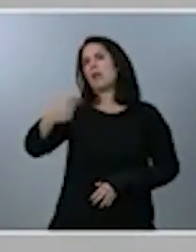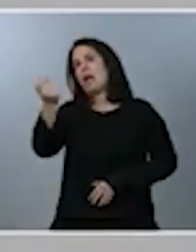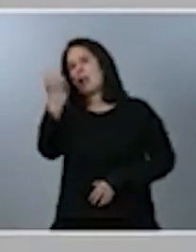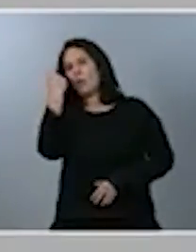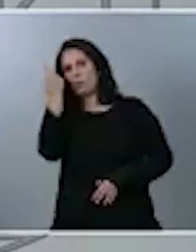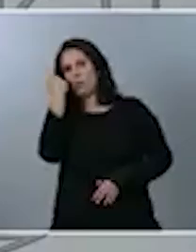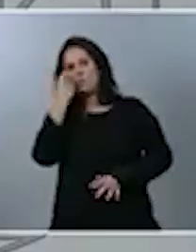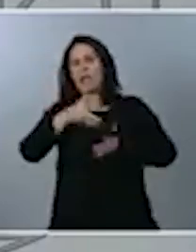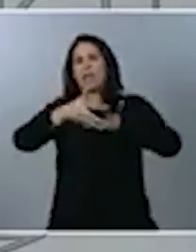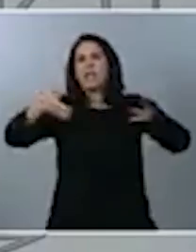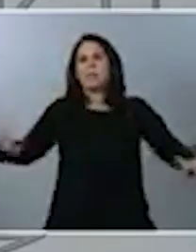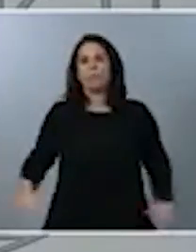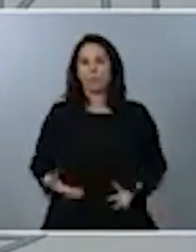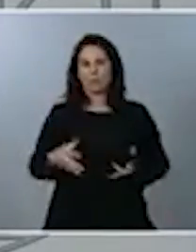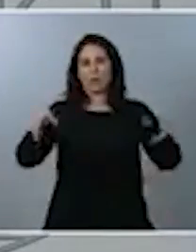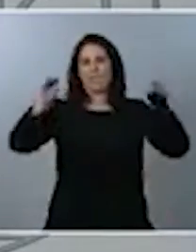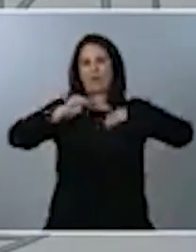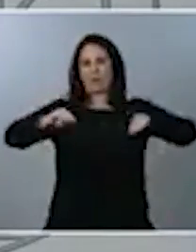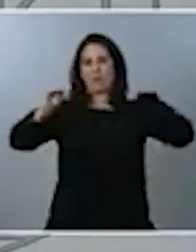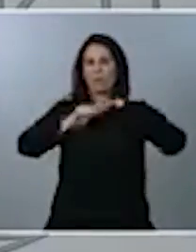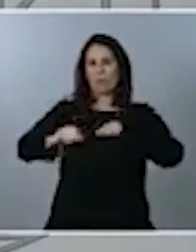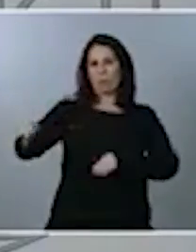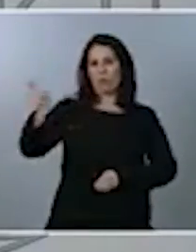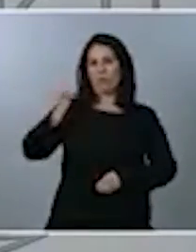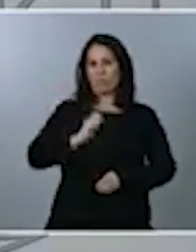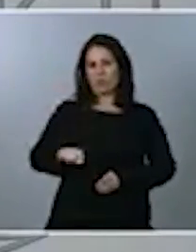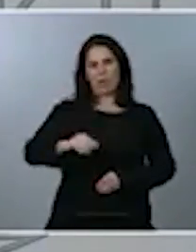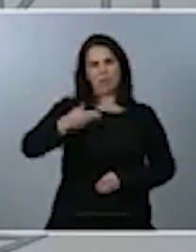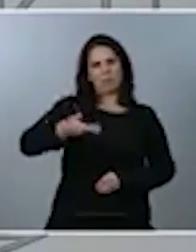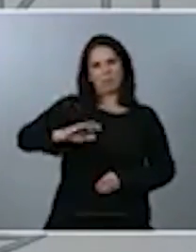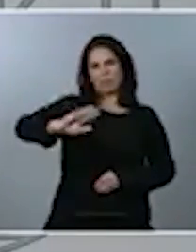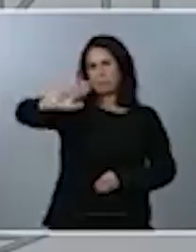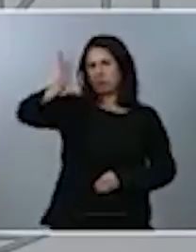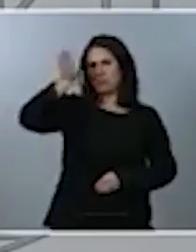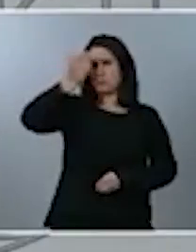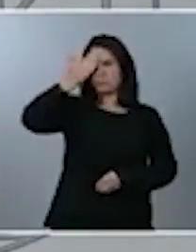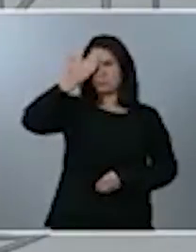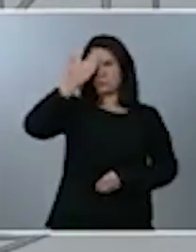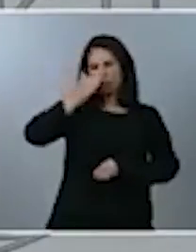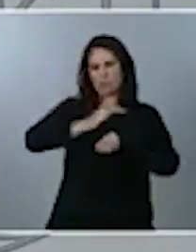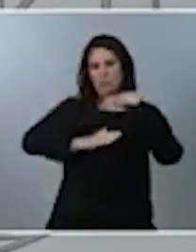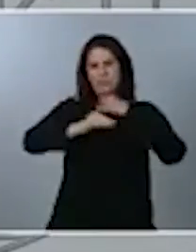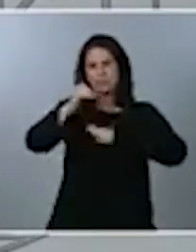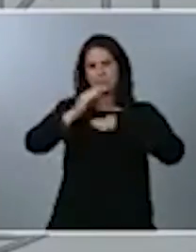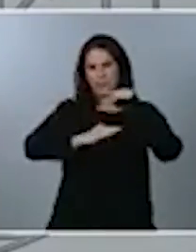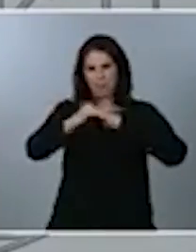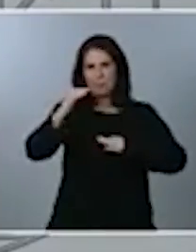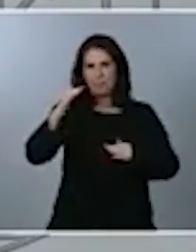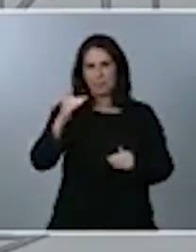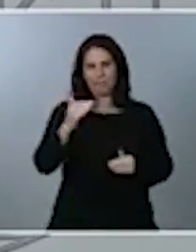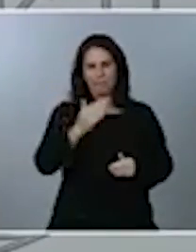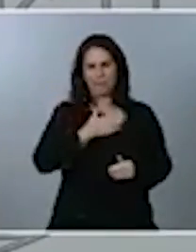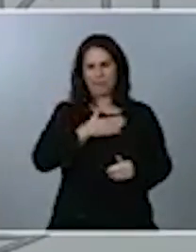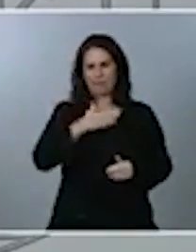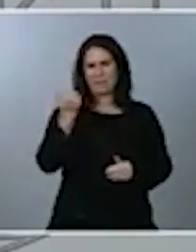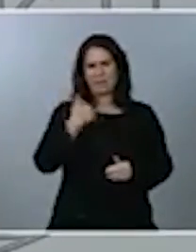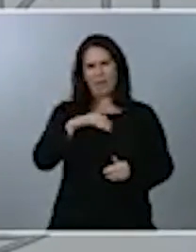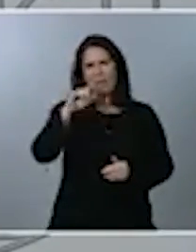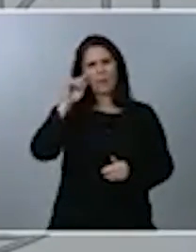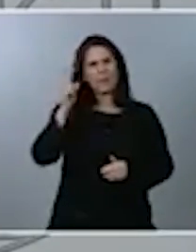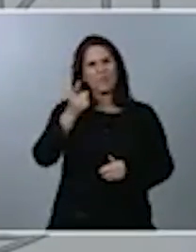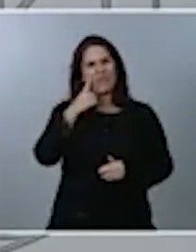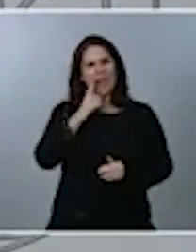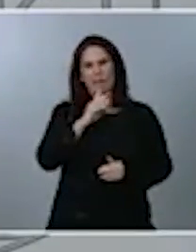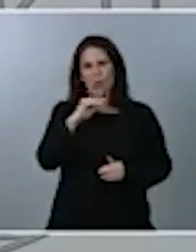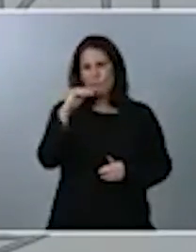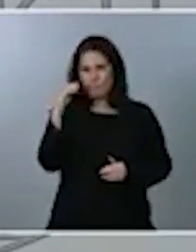clave de bóveda en la reconstrucción económica de nuestro país. Tenemos absolutamente identificado que la apuesta por la formación